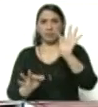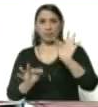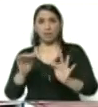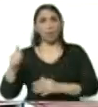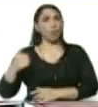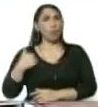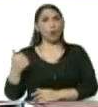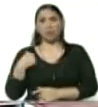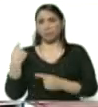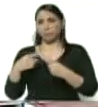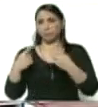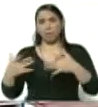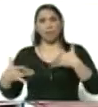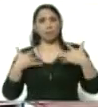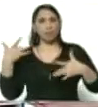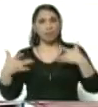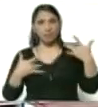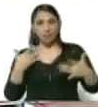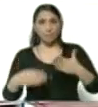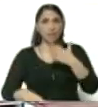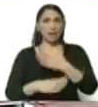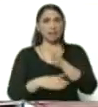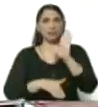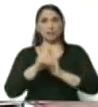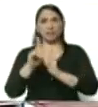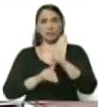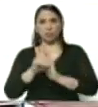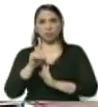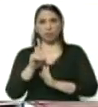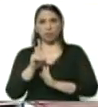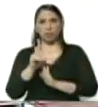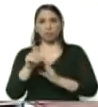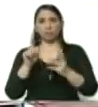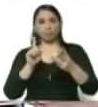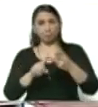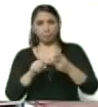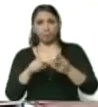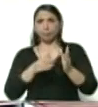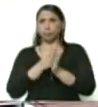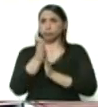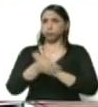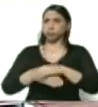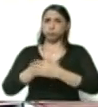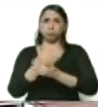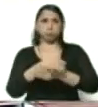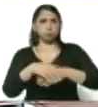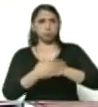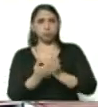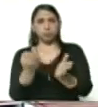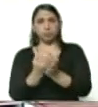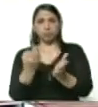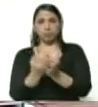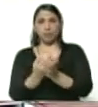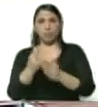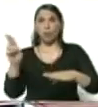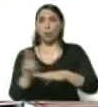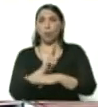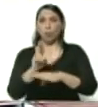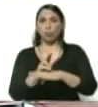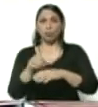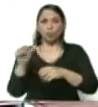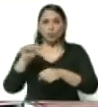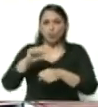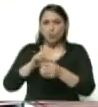cualquier tipo de actividad que se vaya a desarrollar. Lavarnos las manos constantemente. El uso del alcohol.